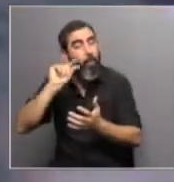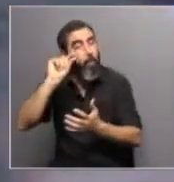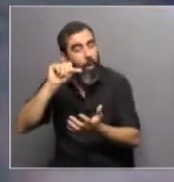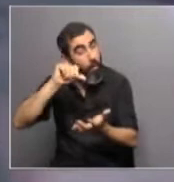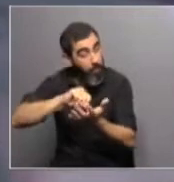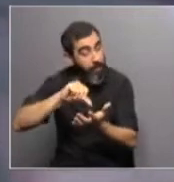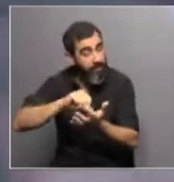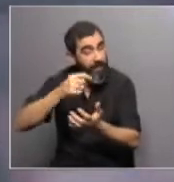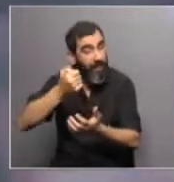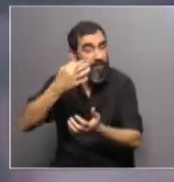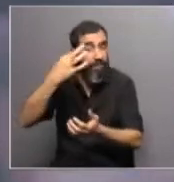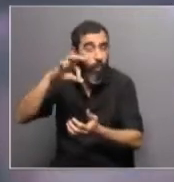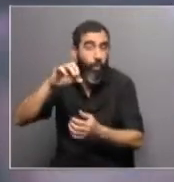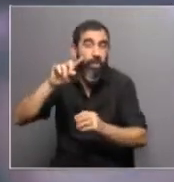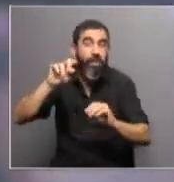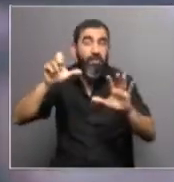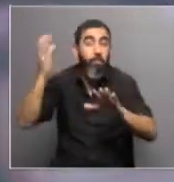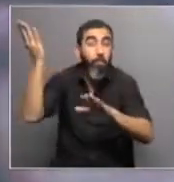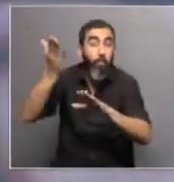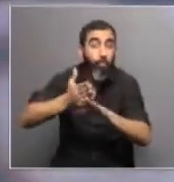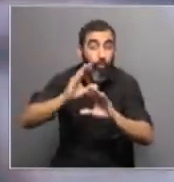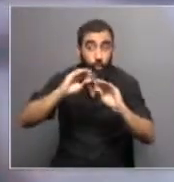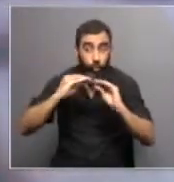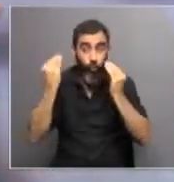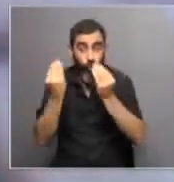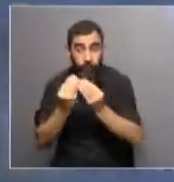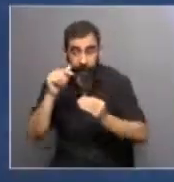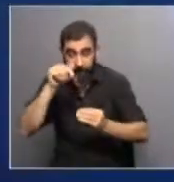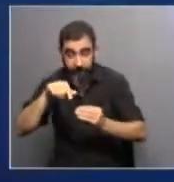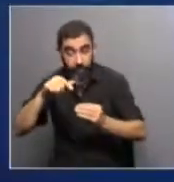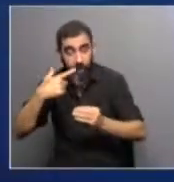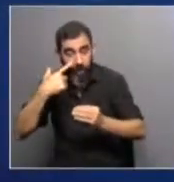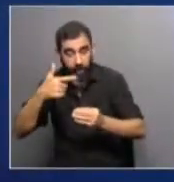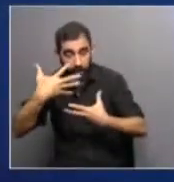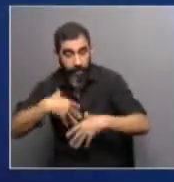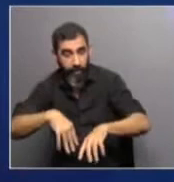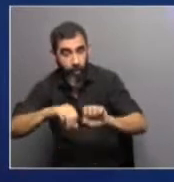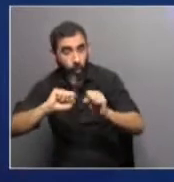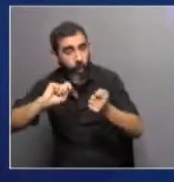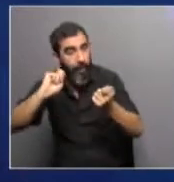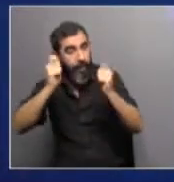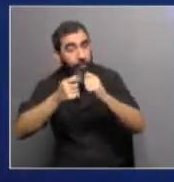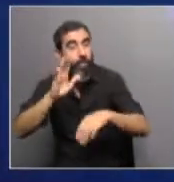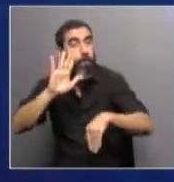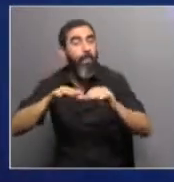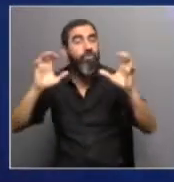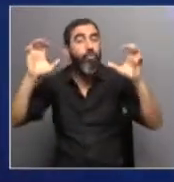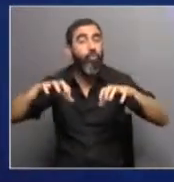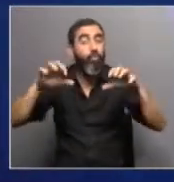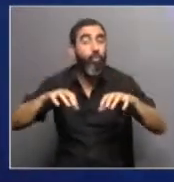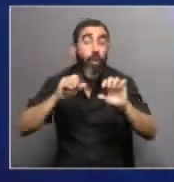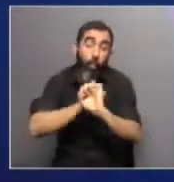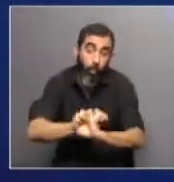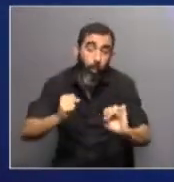de hecho, hay un solo 16% de las regiones en las cuales esta detección del cambio, esta detección del aumento en las lluvias, se puede